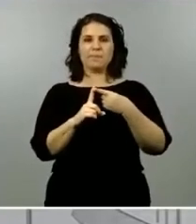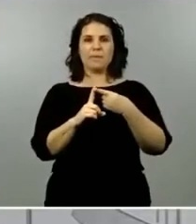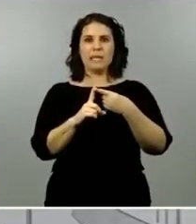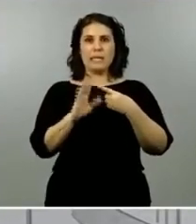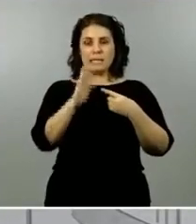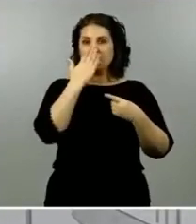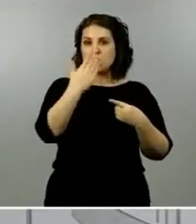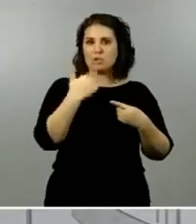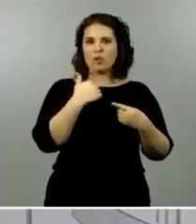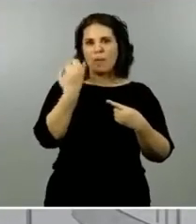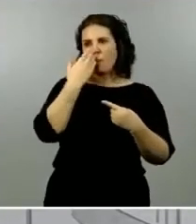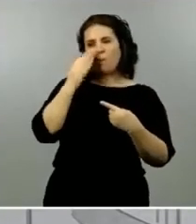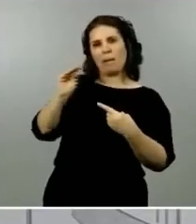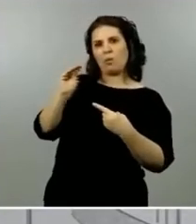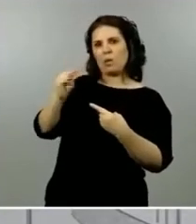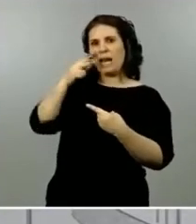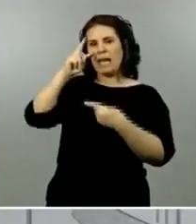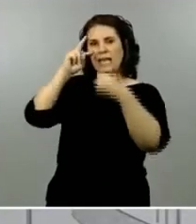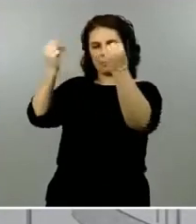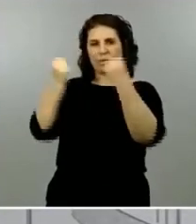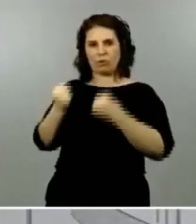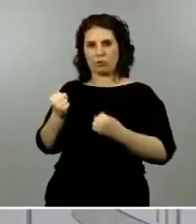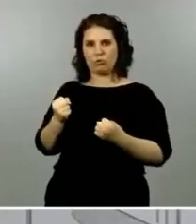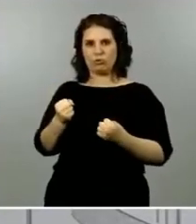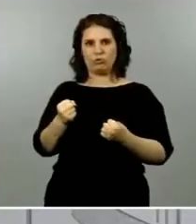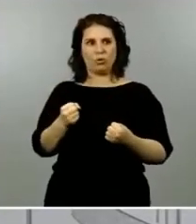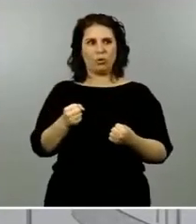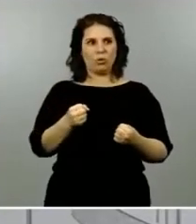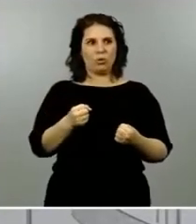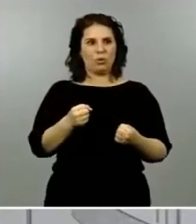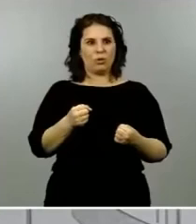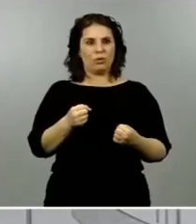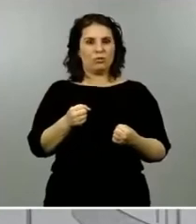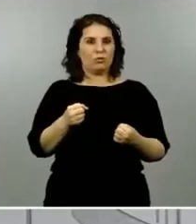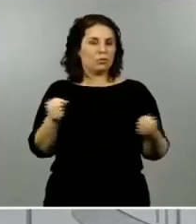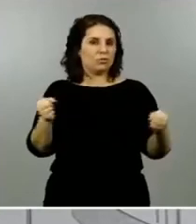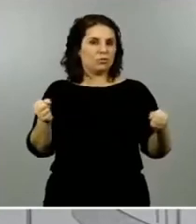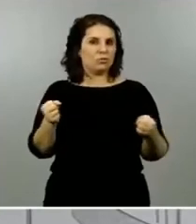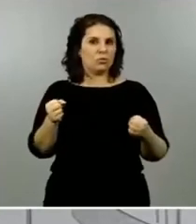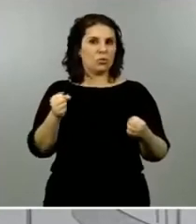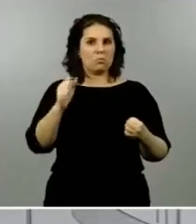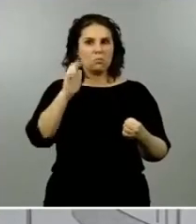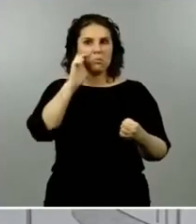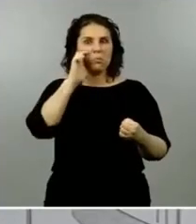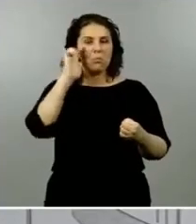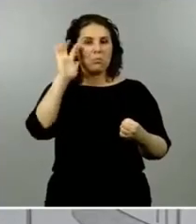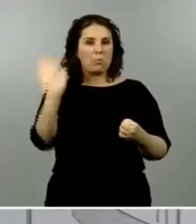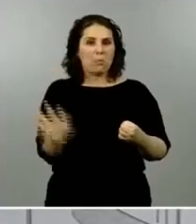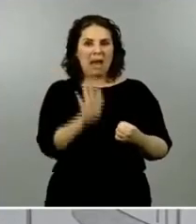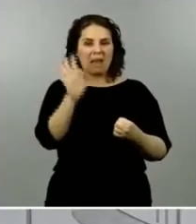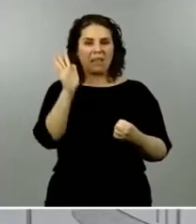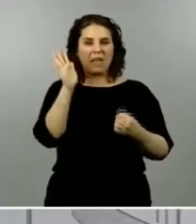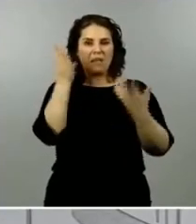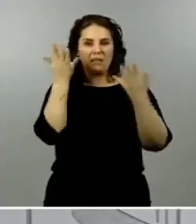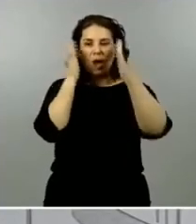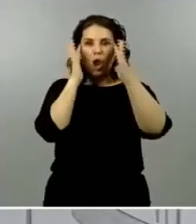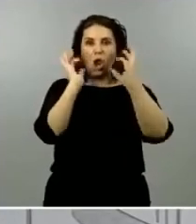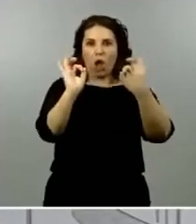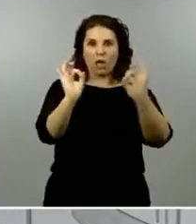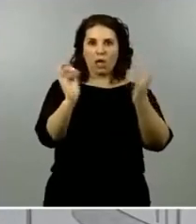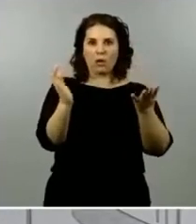expertos esta cuestión no parece razonable lo que usted plantea si me permite pues